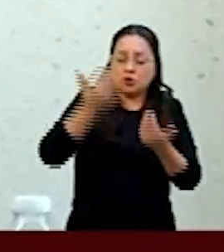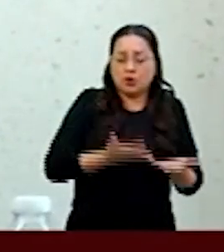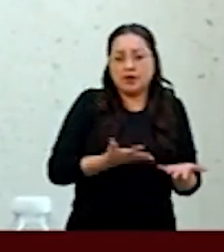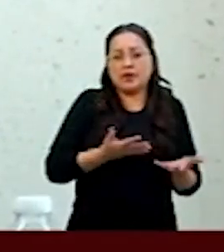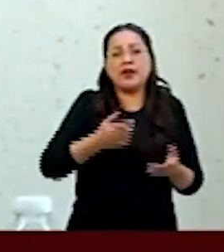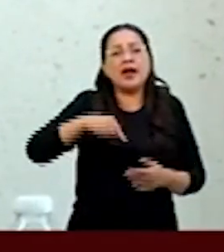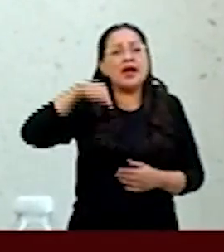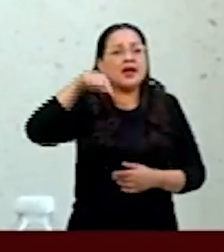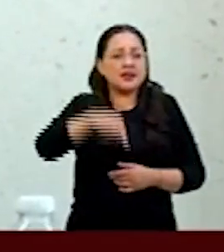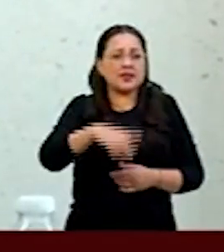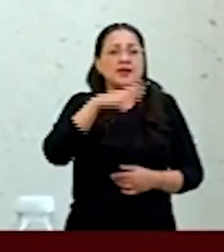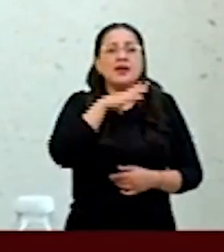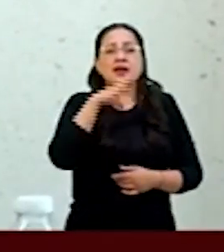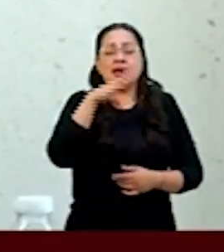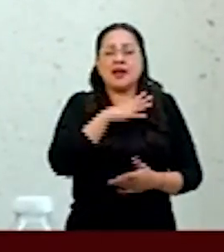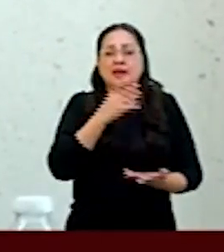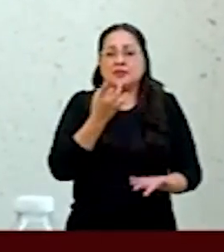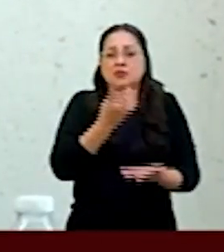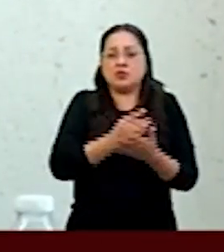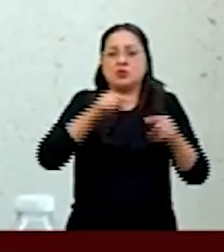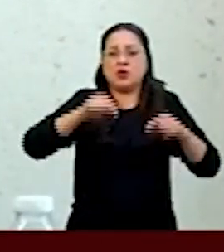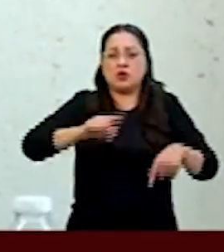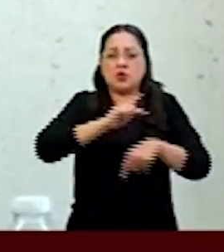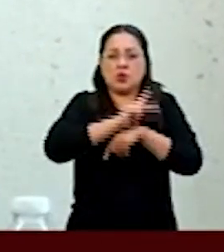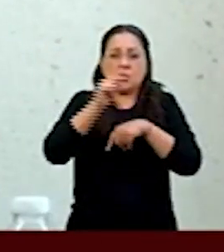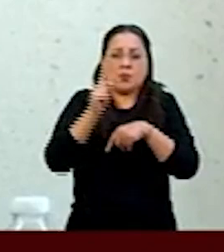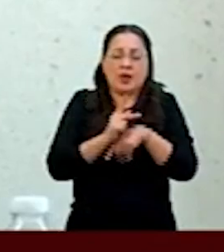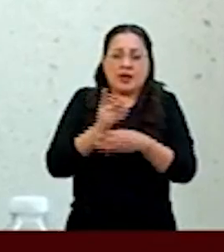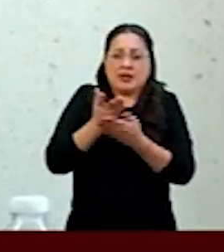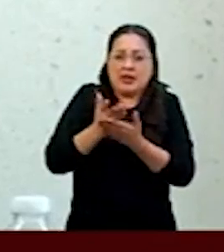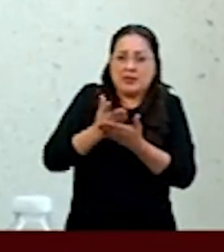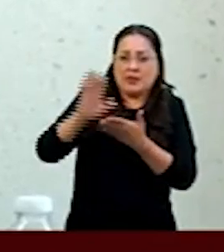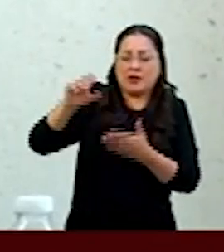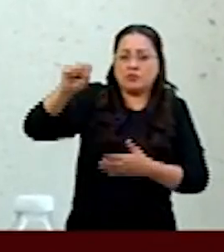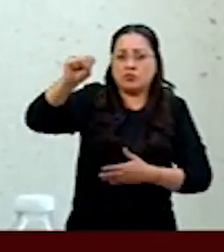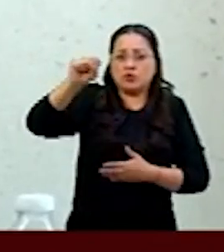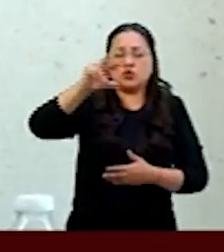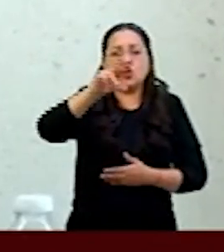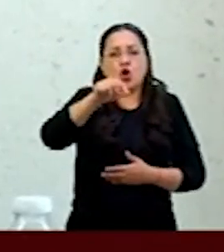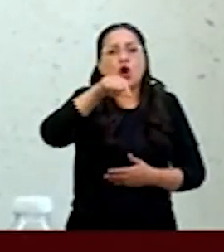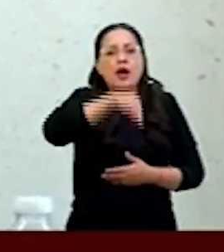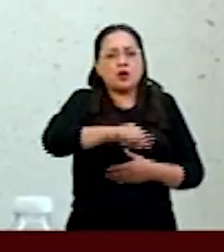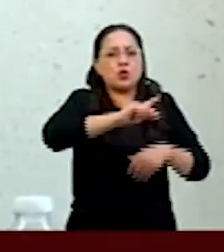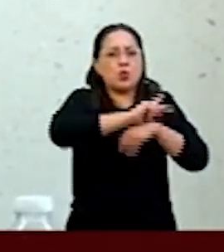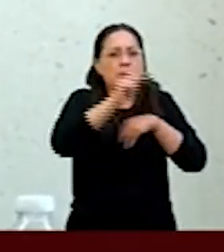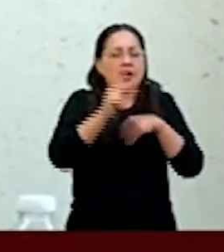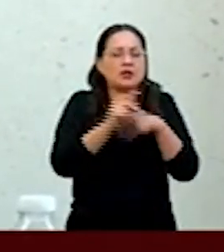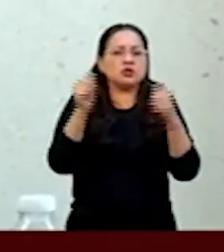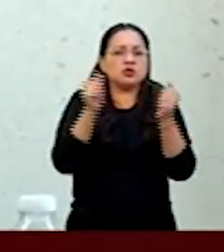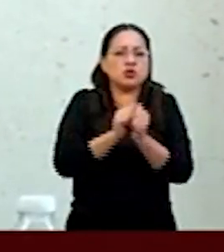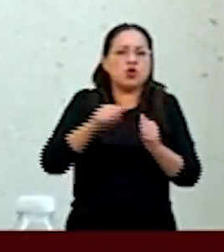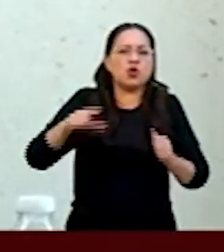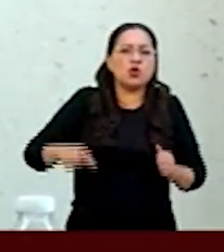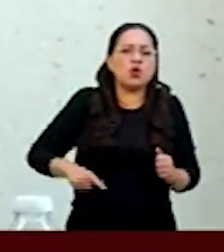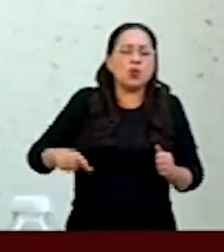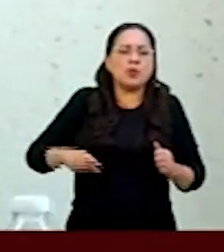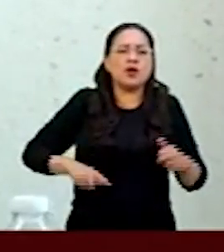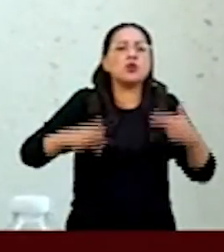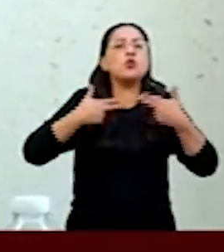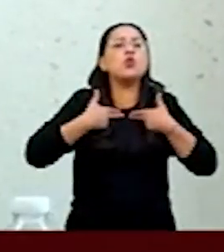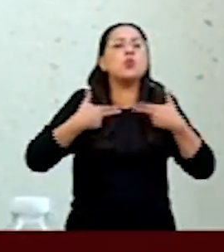creciendo, no somos un país comunista, somos un país que se gobierna con humanismo